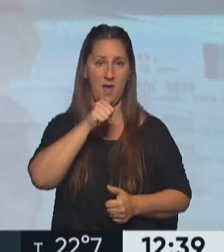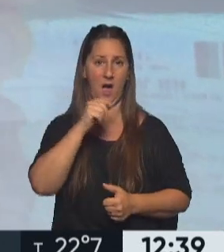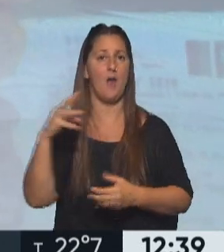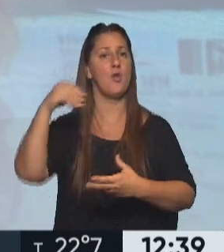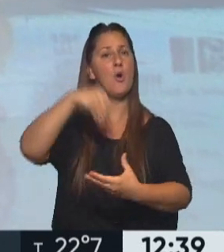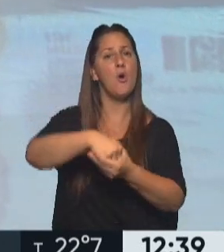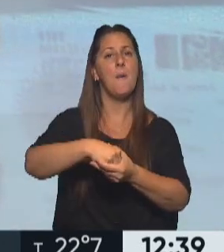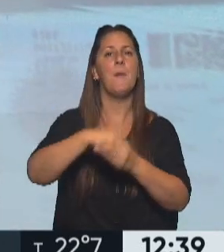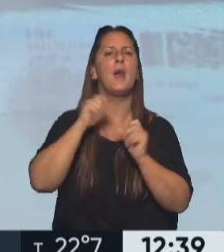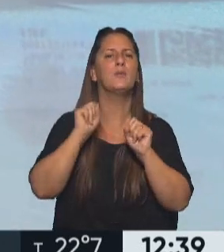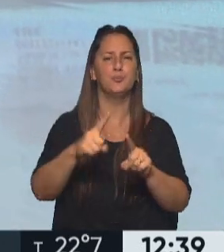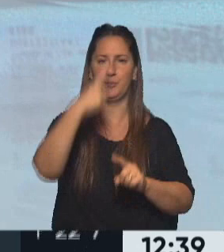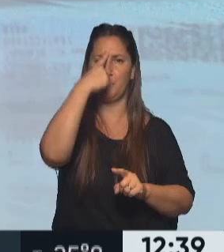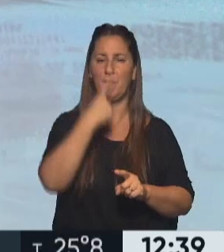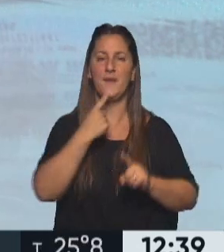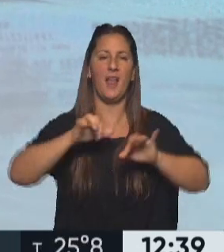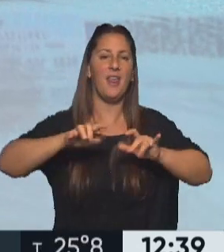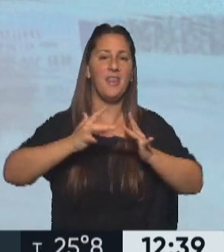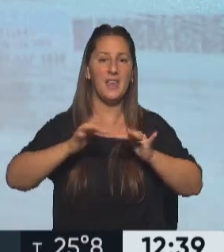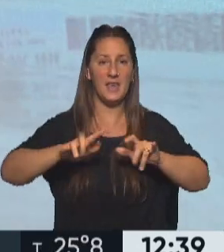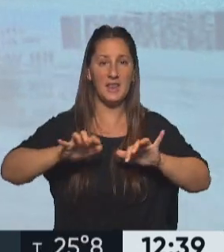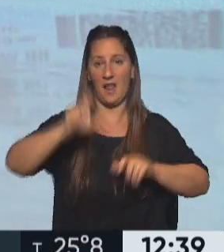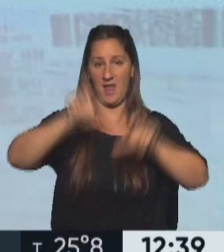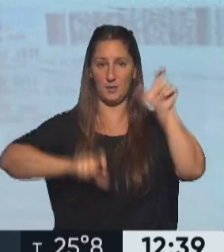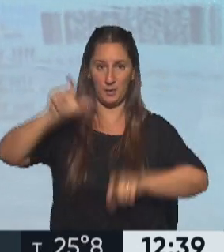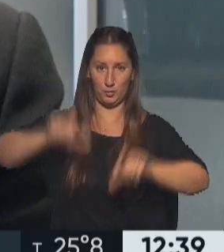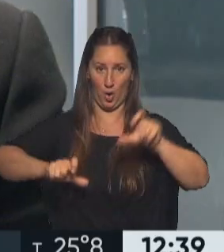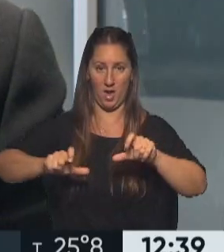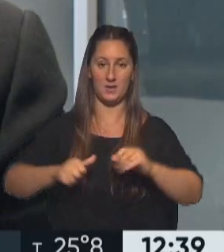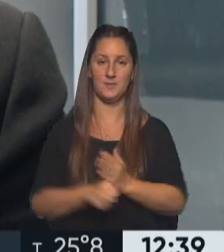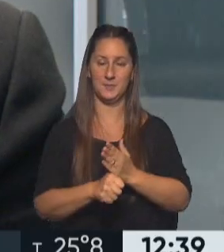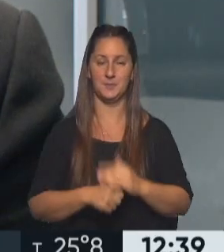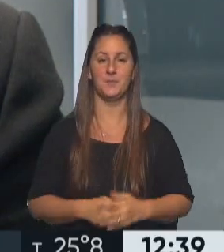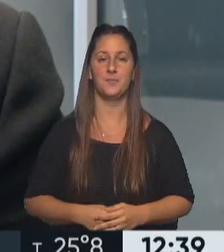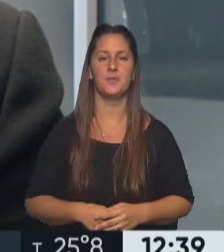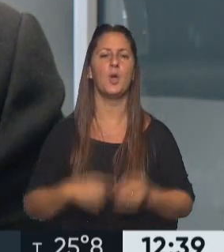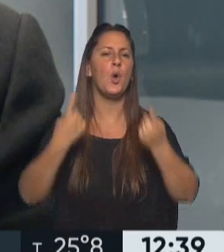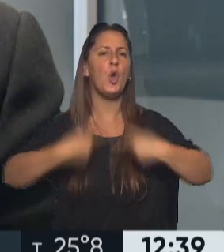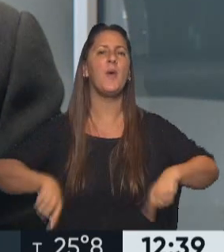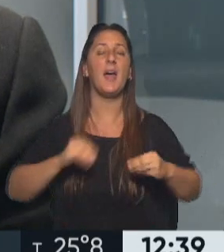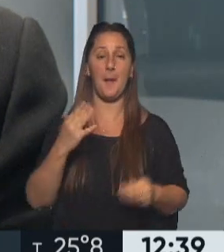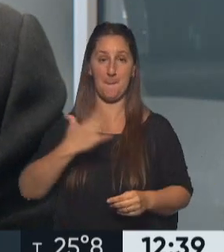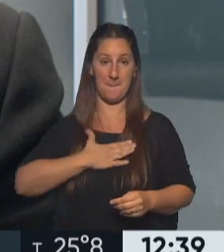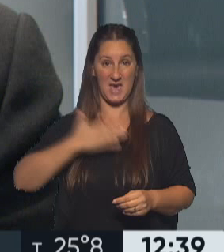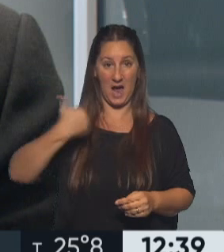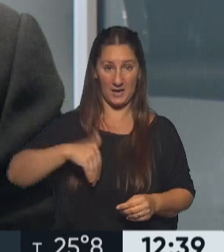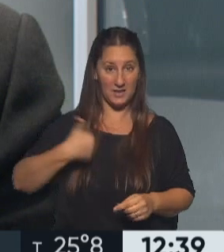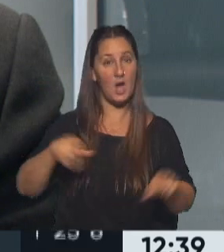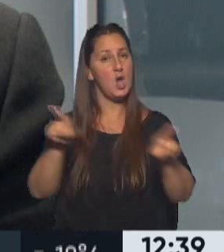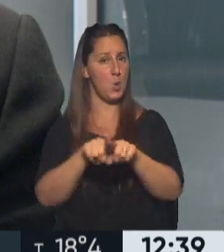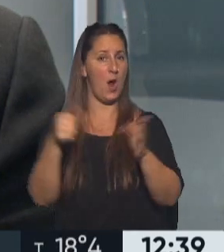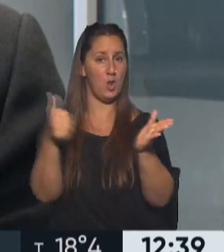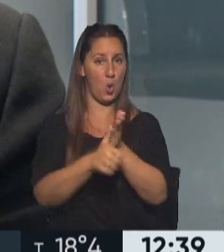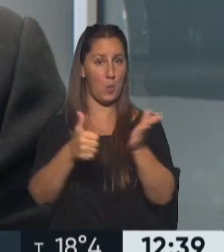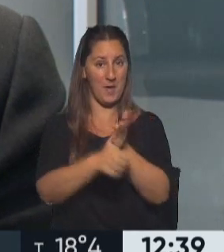el perfil justamente digital de la ciudadanía. La novedad es que en Mi Argentina, al igual que lo que ocurre con el